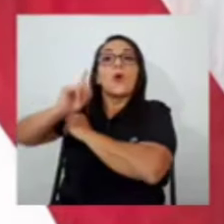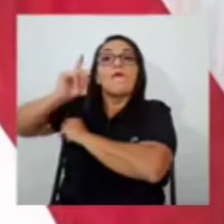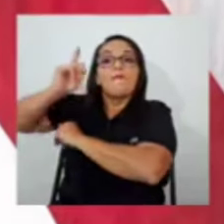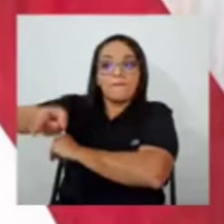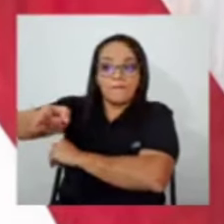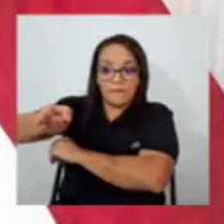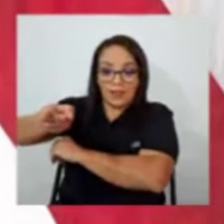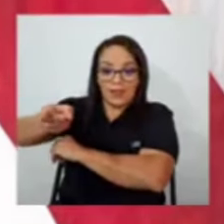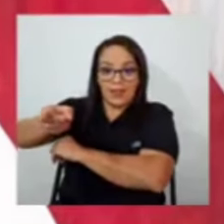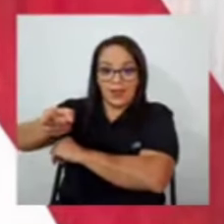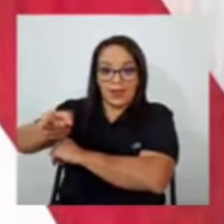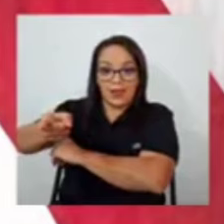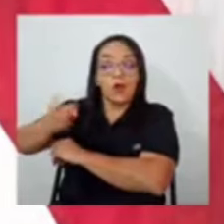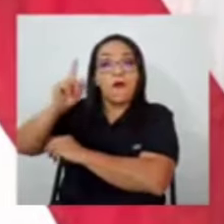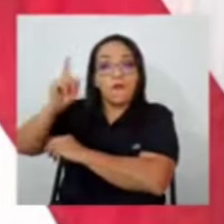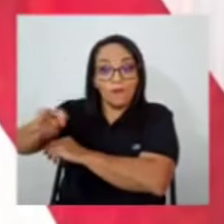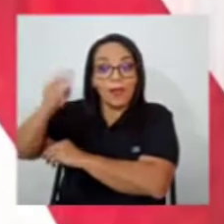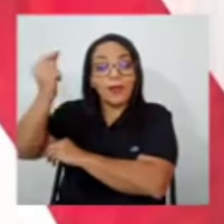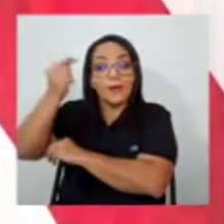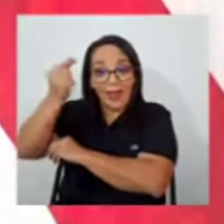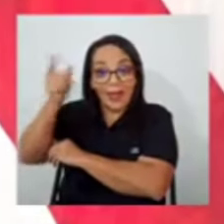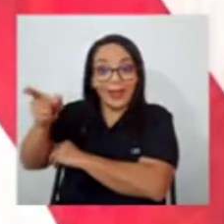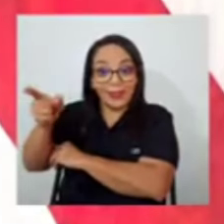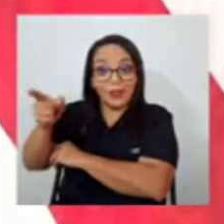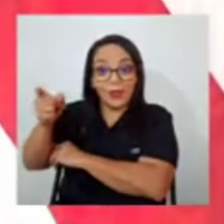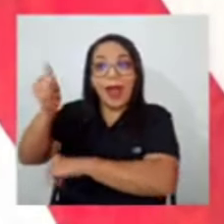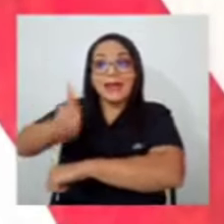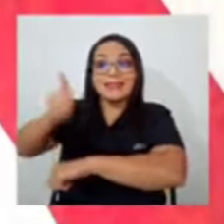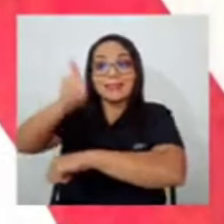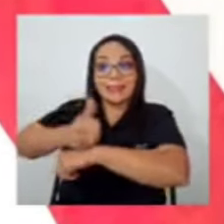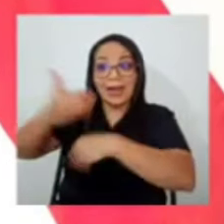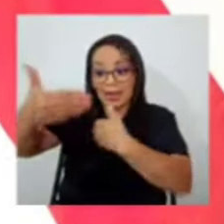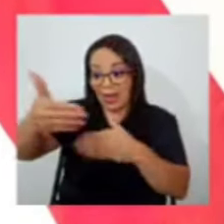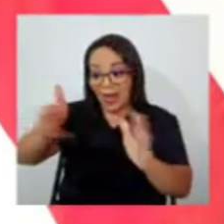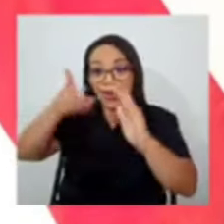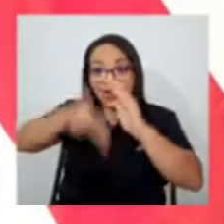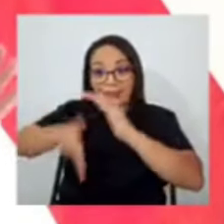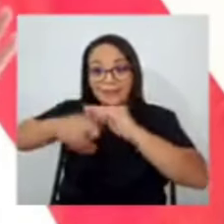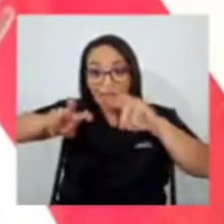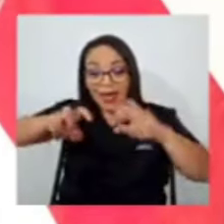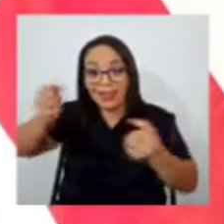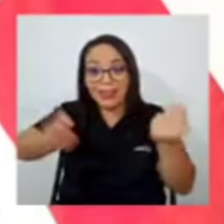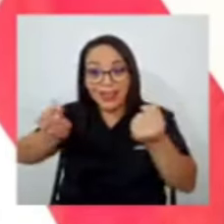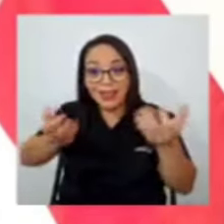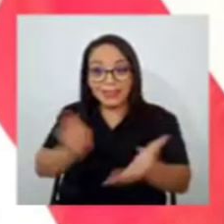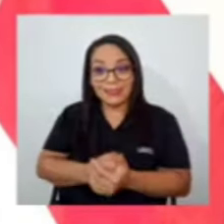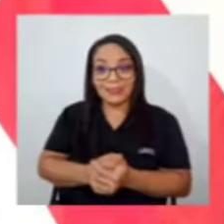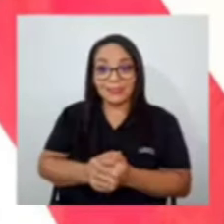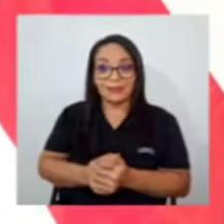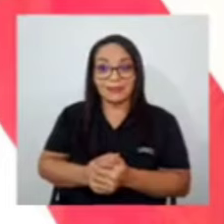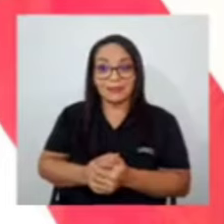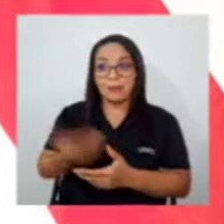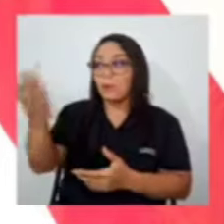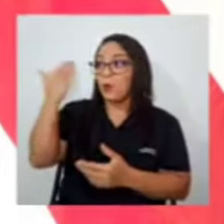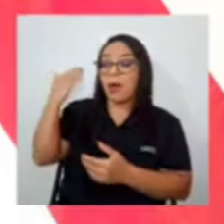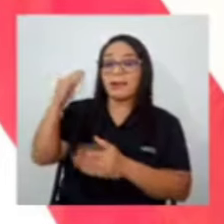obligaba, obliga al gobierno a instalar escáneres, pero ahí no vemos a la Contralora